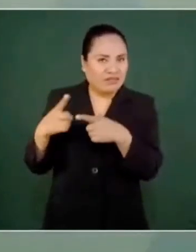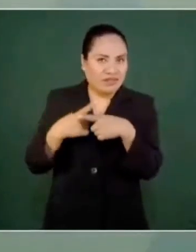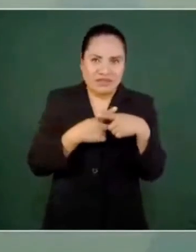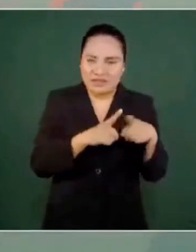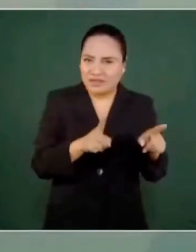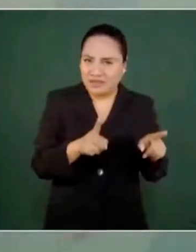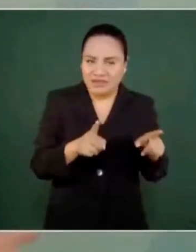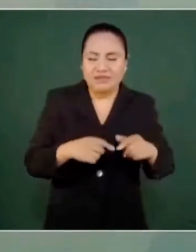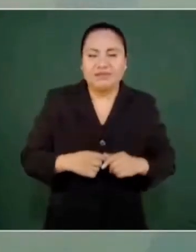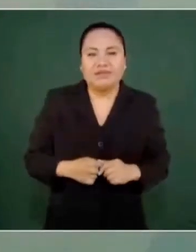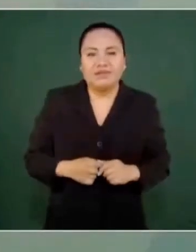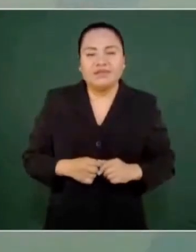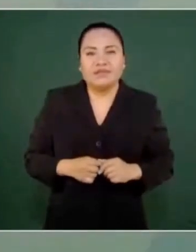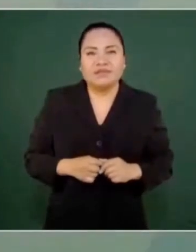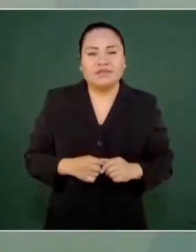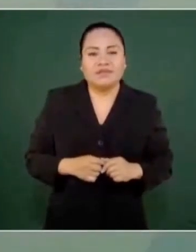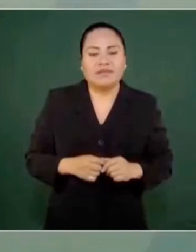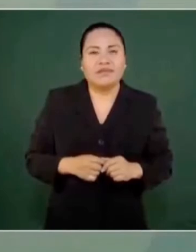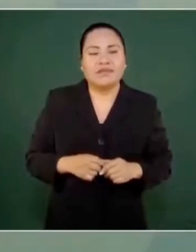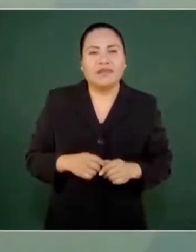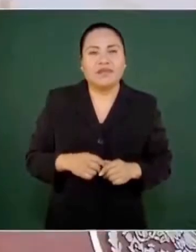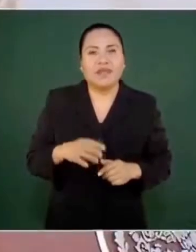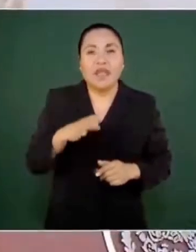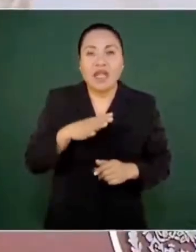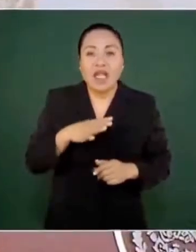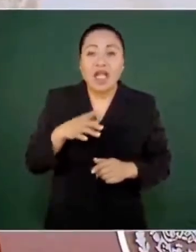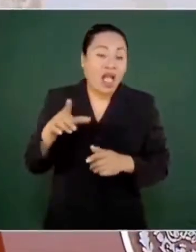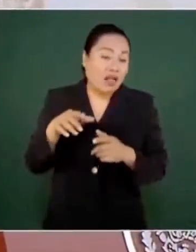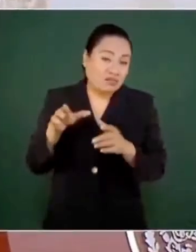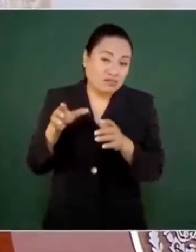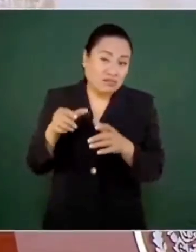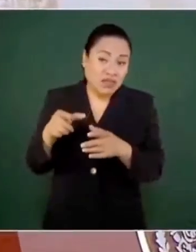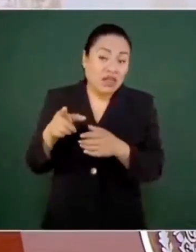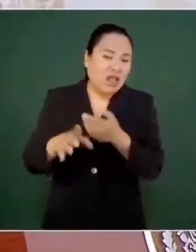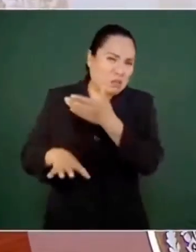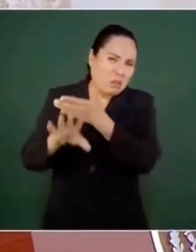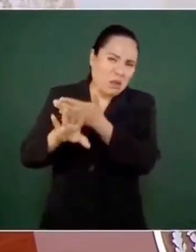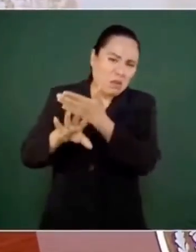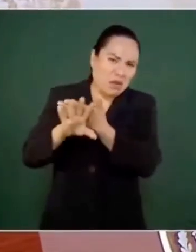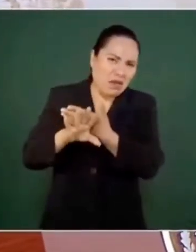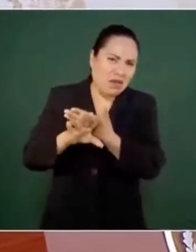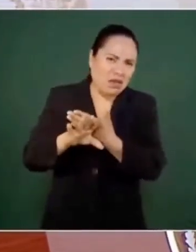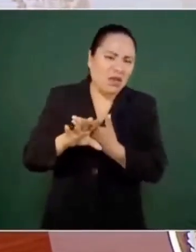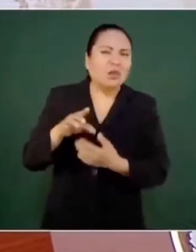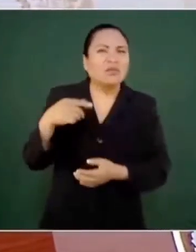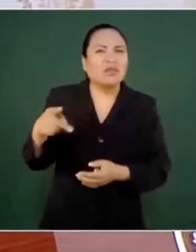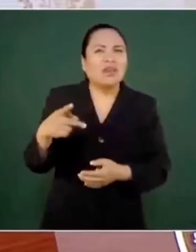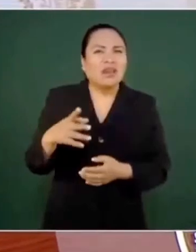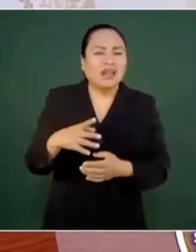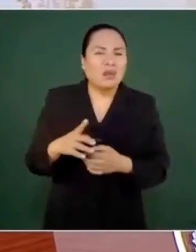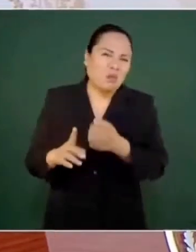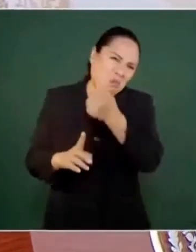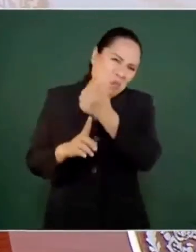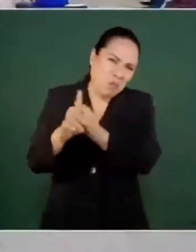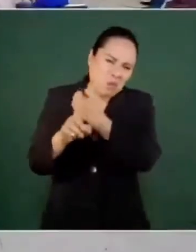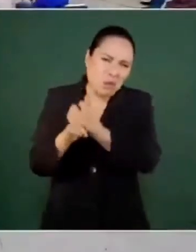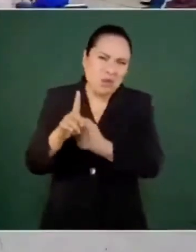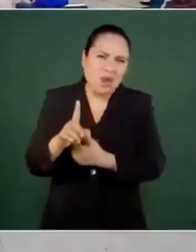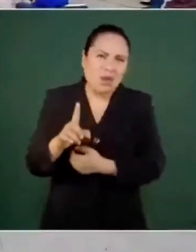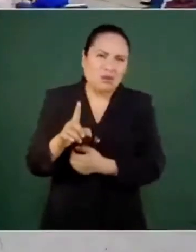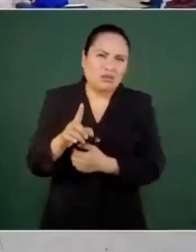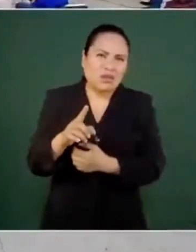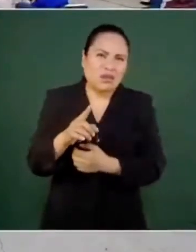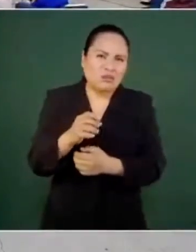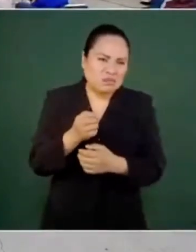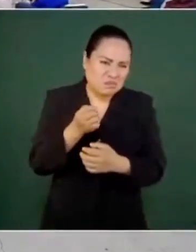Se habla de guerra sucia en contra de nosotros, no sólo se habla. Ojalá y se